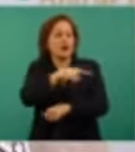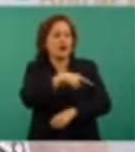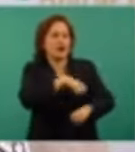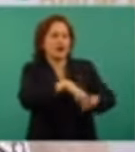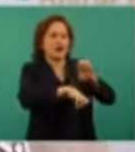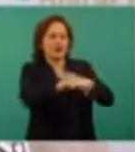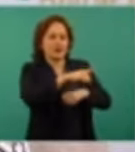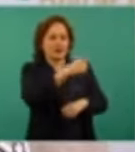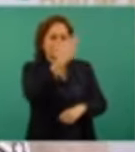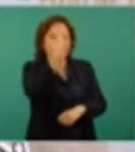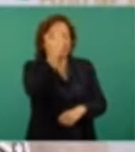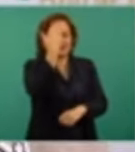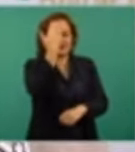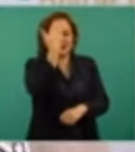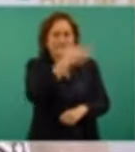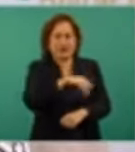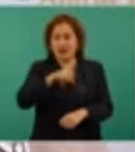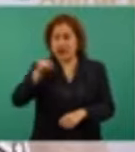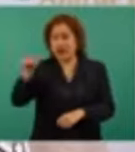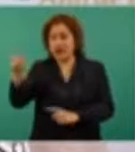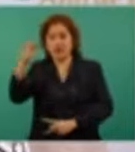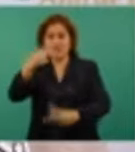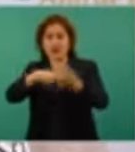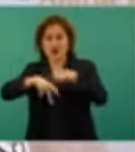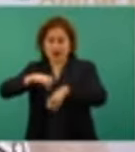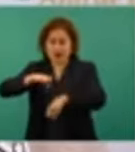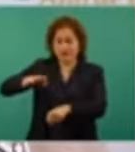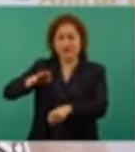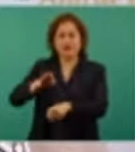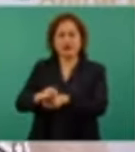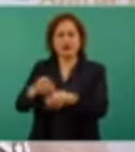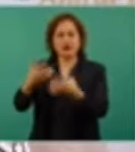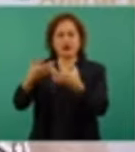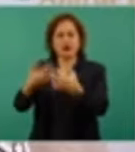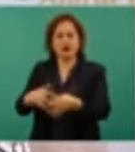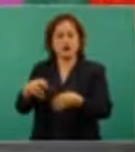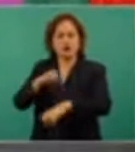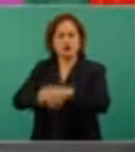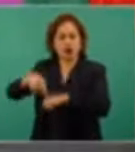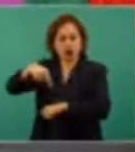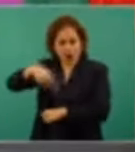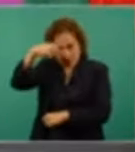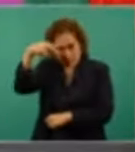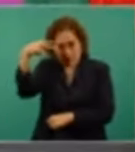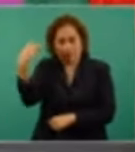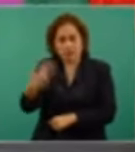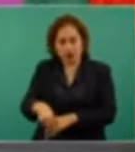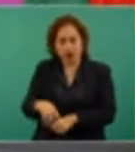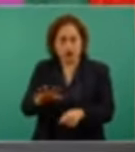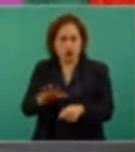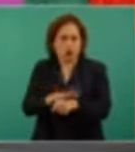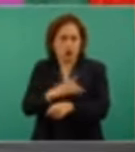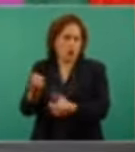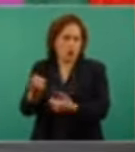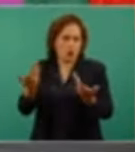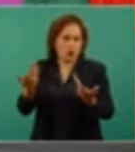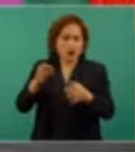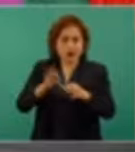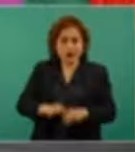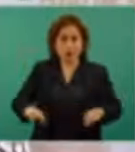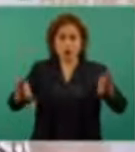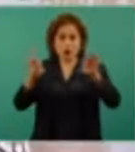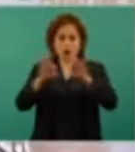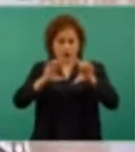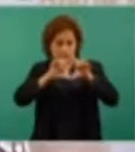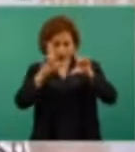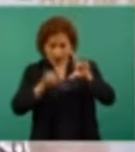energéticas del país, por su importancia y trascendencia en la soberanía nacional, en la seguridad